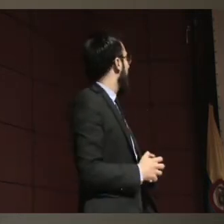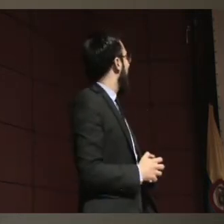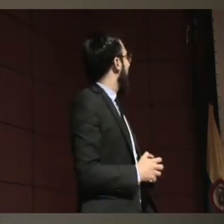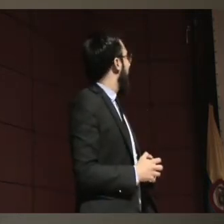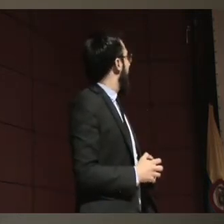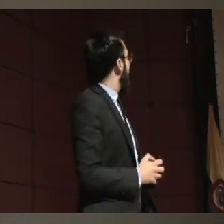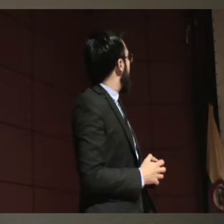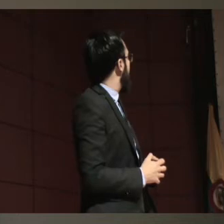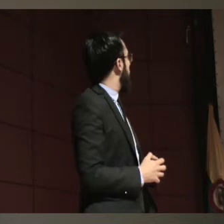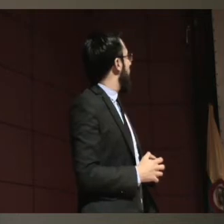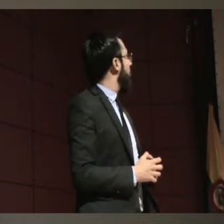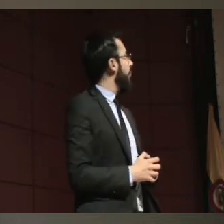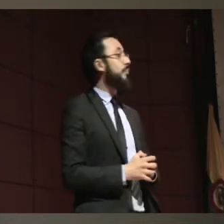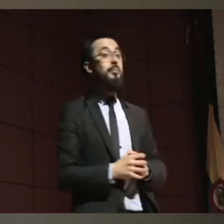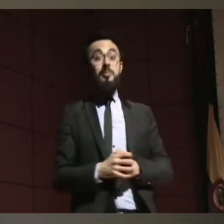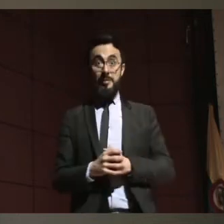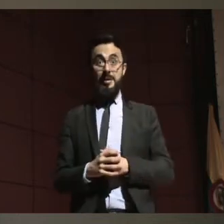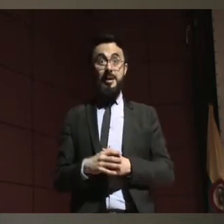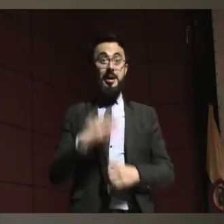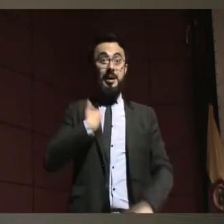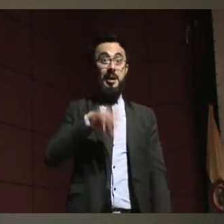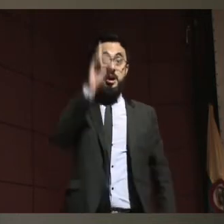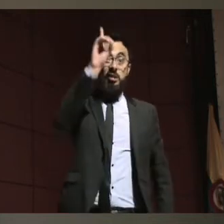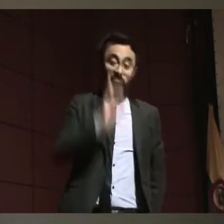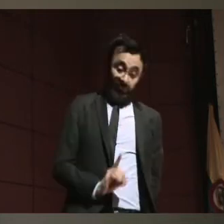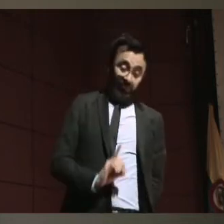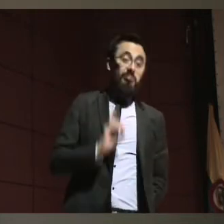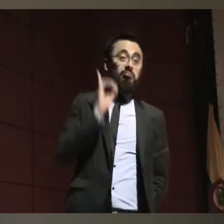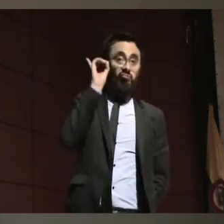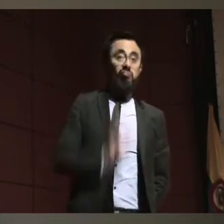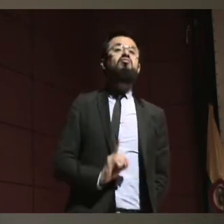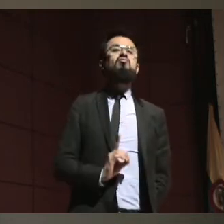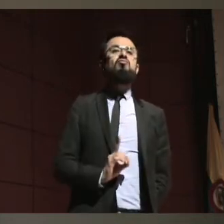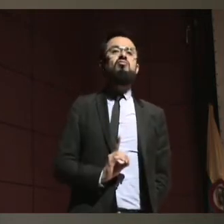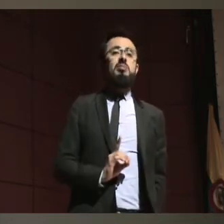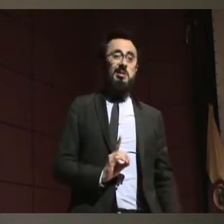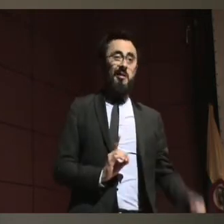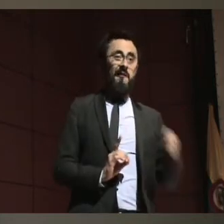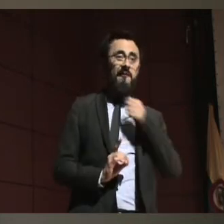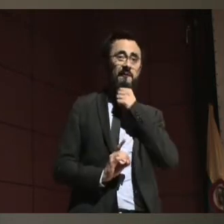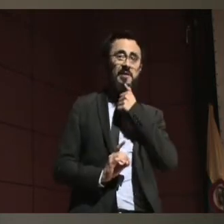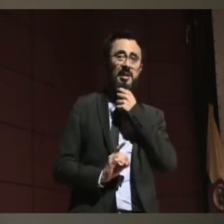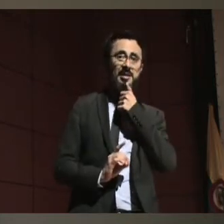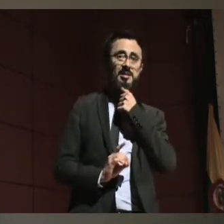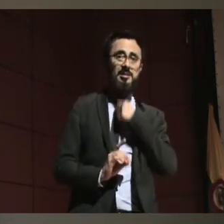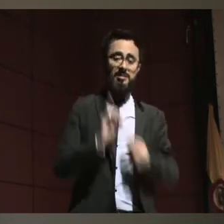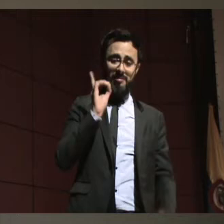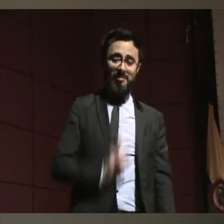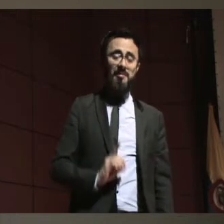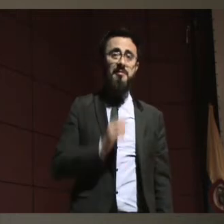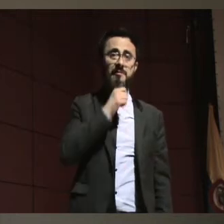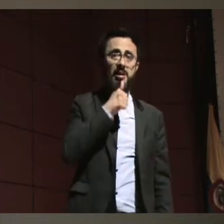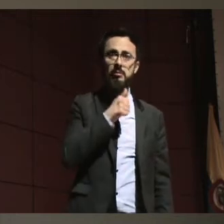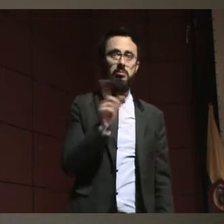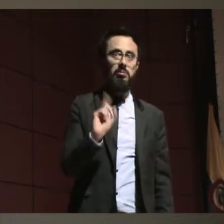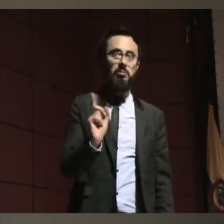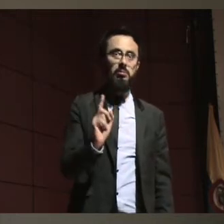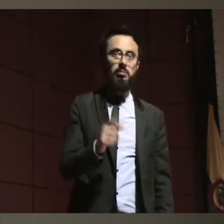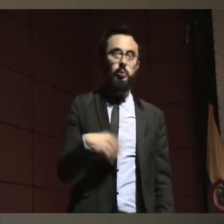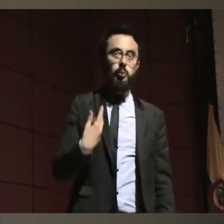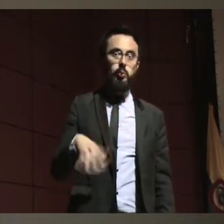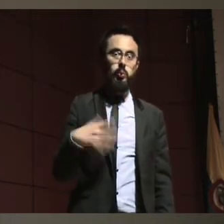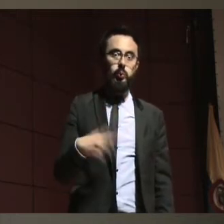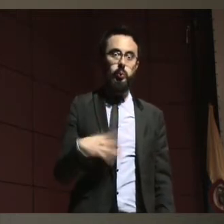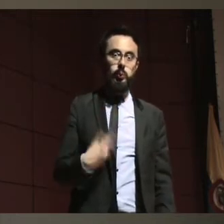fácil. Tomar una decisión es un tema complejo. Si nos vamos a revisar cuál es el